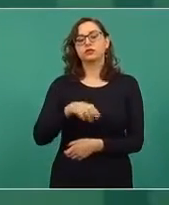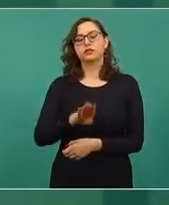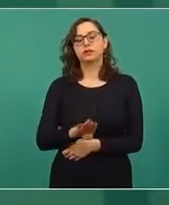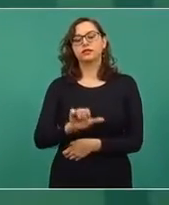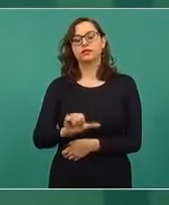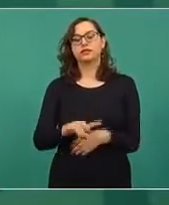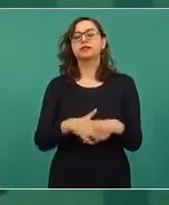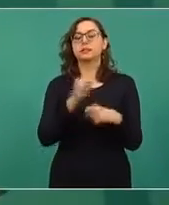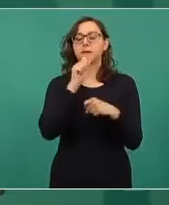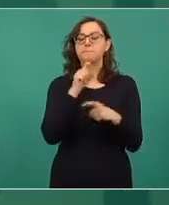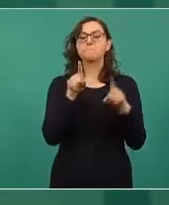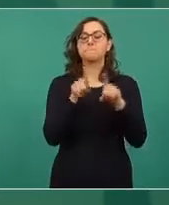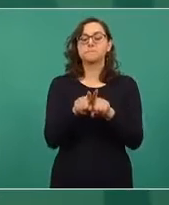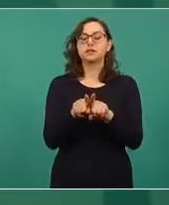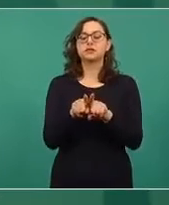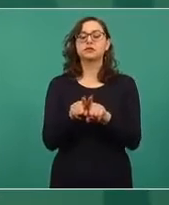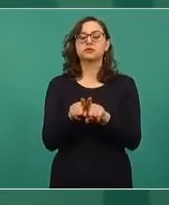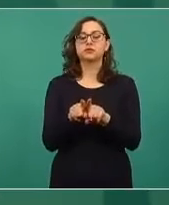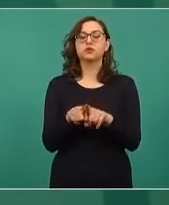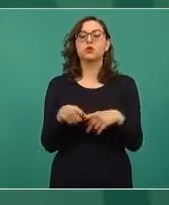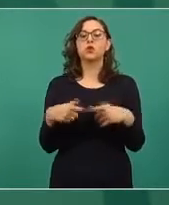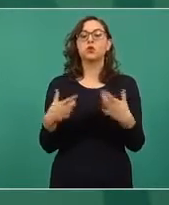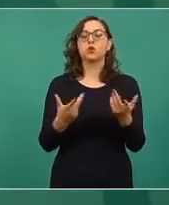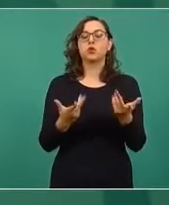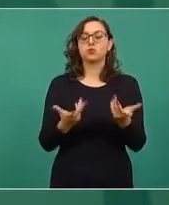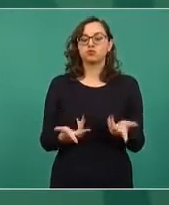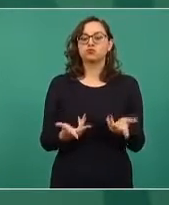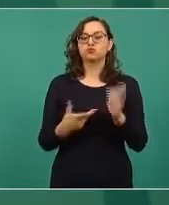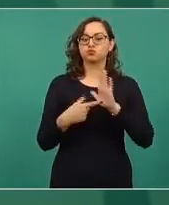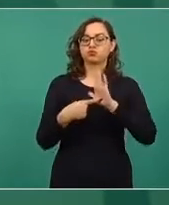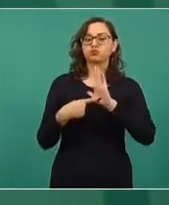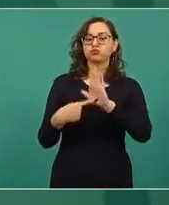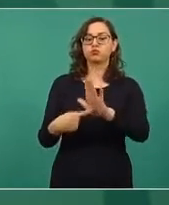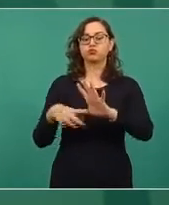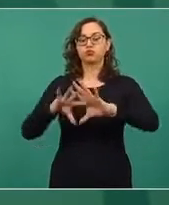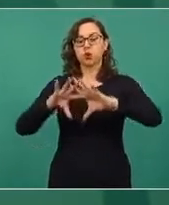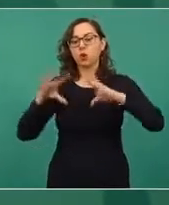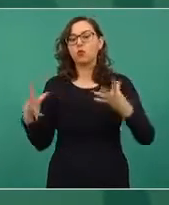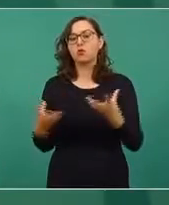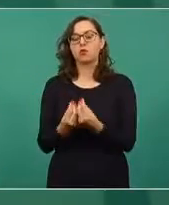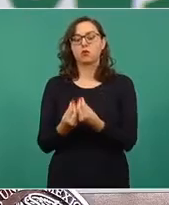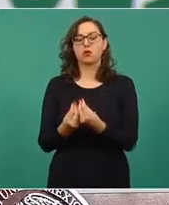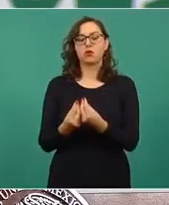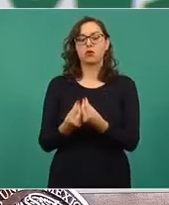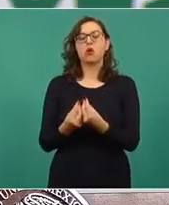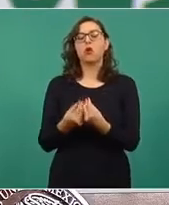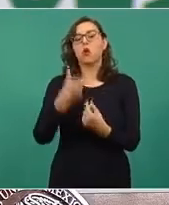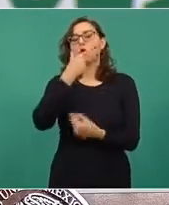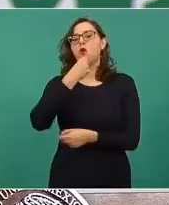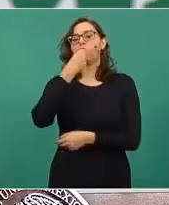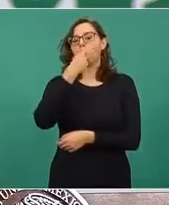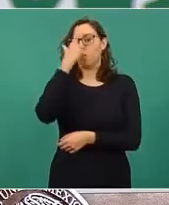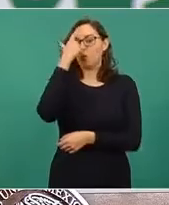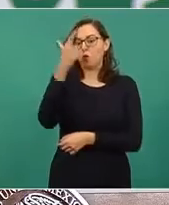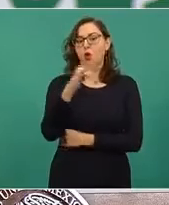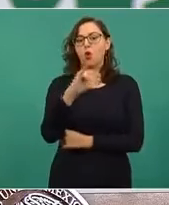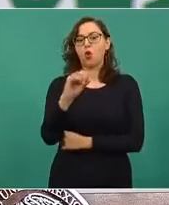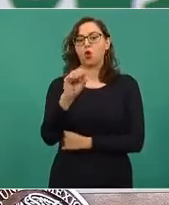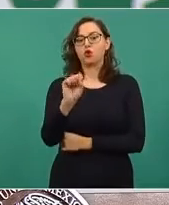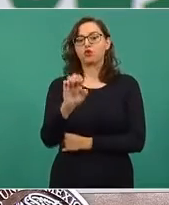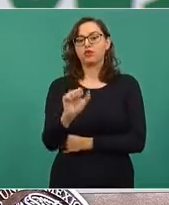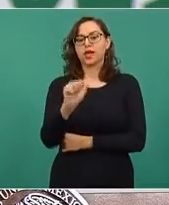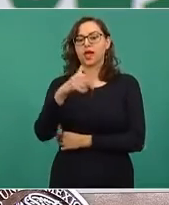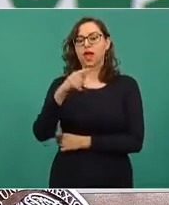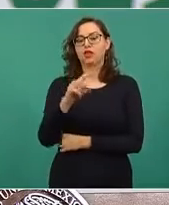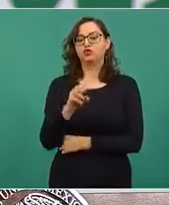Literatura. Esta obra fue compuesta por el músico José Antonio Gómez en